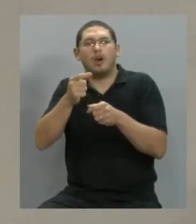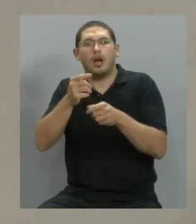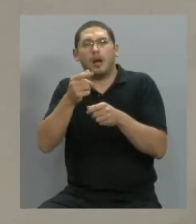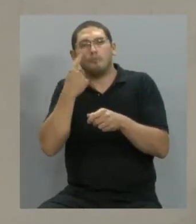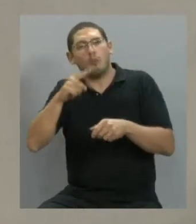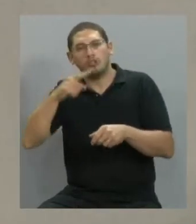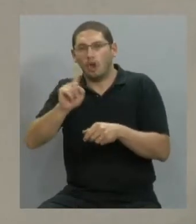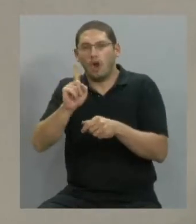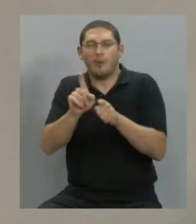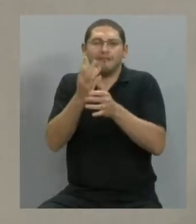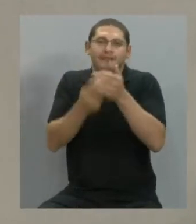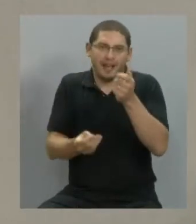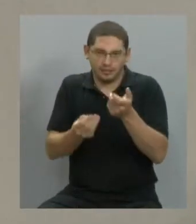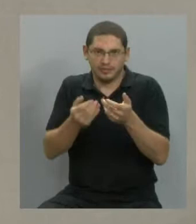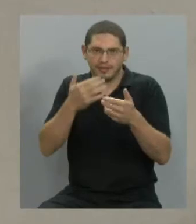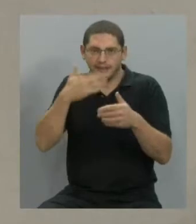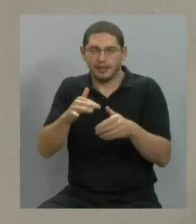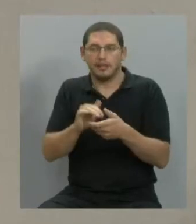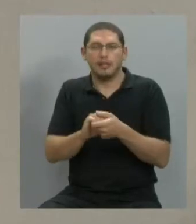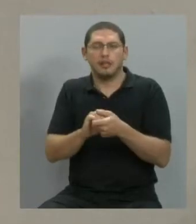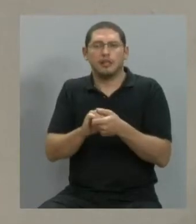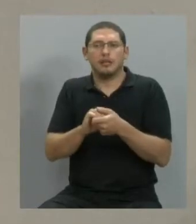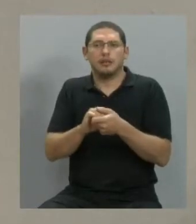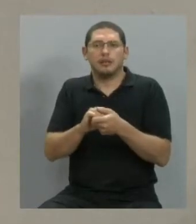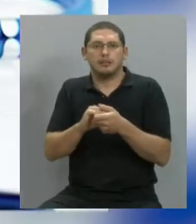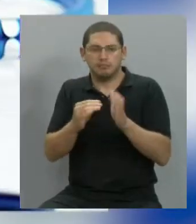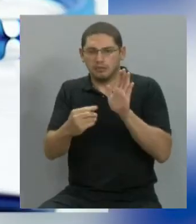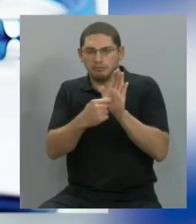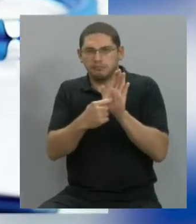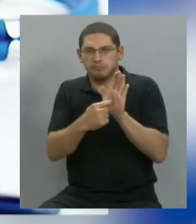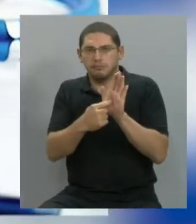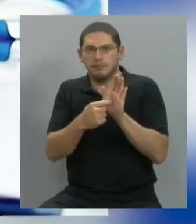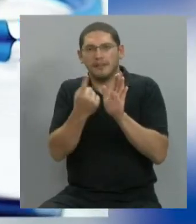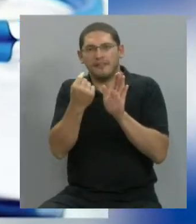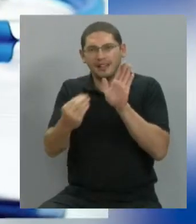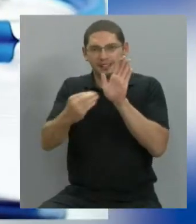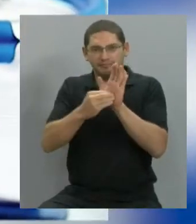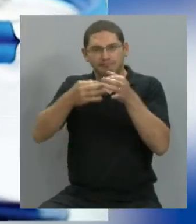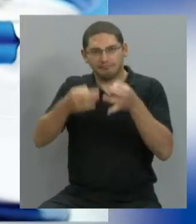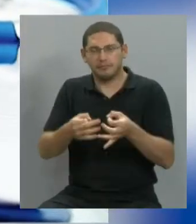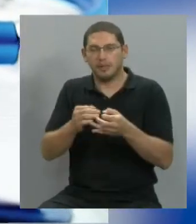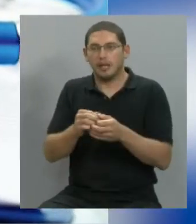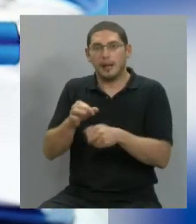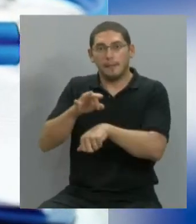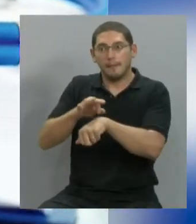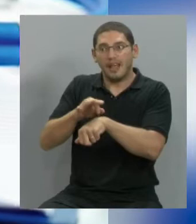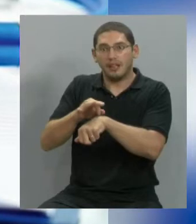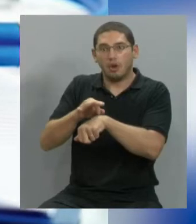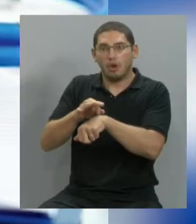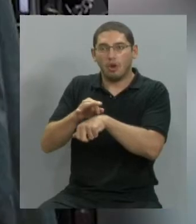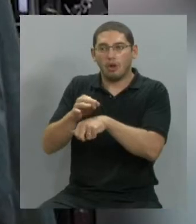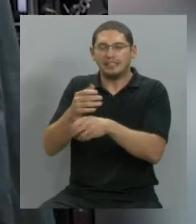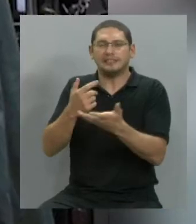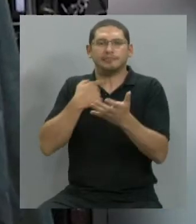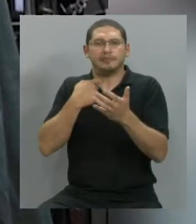Pero además hay otros puntos que ustedes quieren destacar, que es, por ejemplo, que mientras se investiga un caso, el médico no sigue atendiendo, por ejemplo.